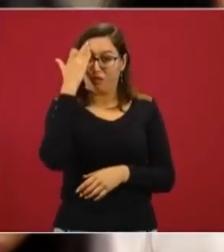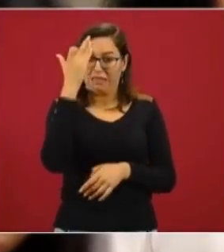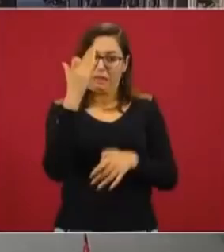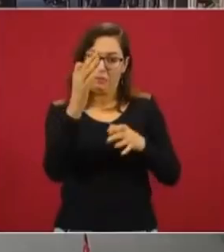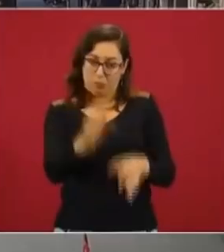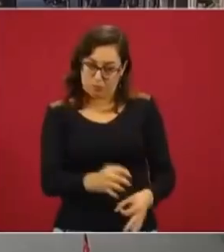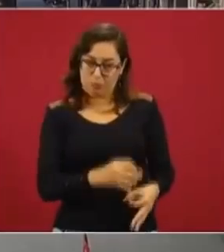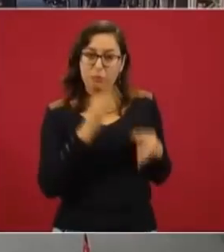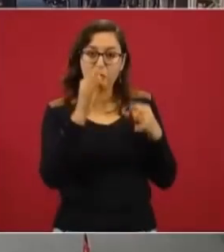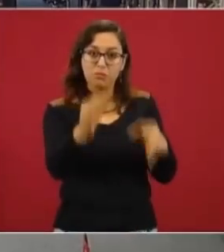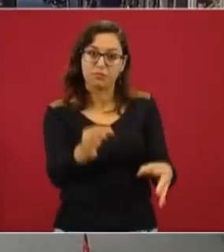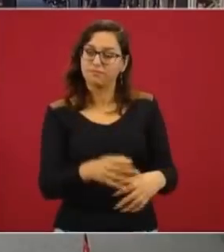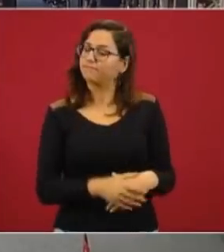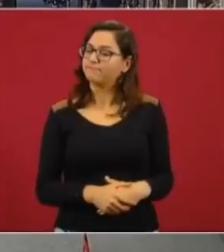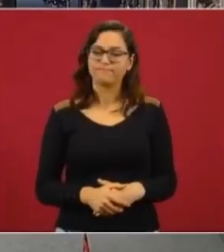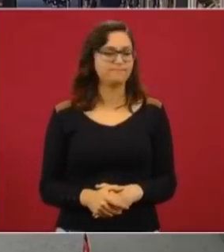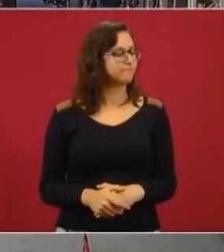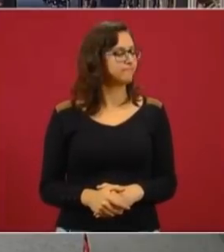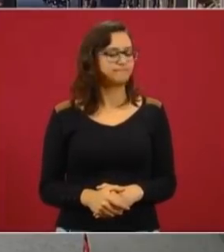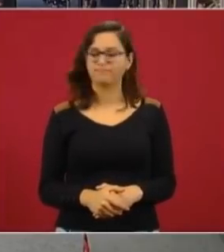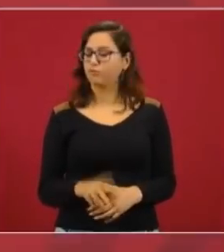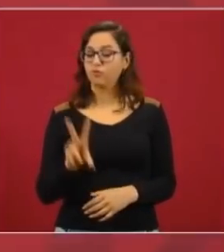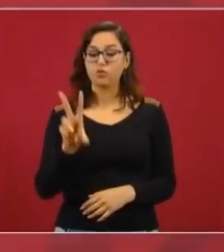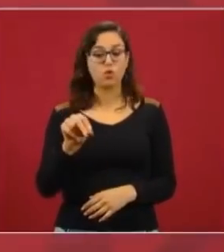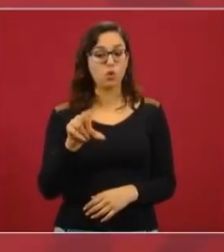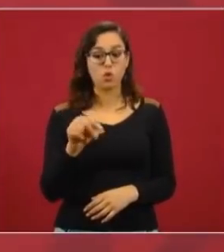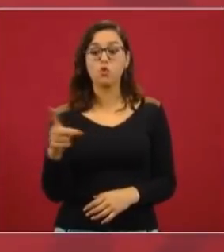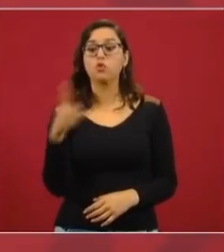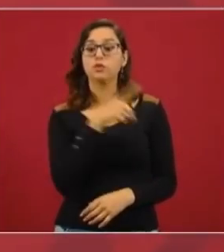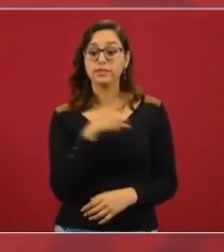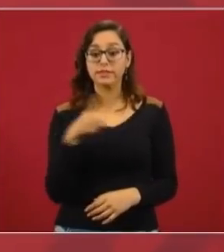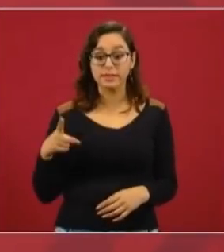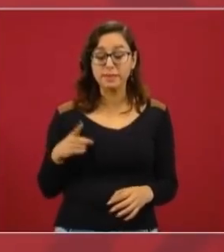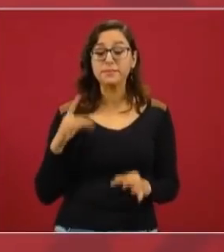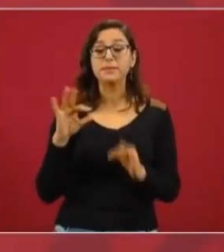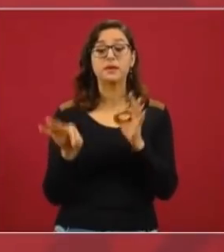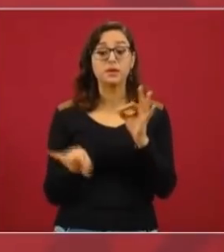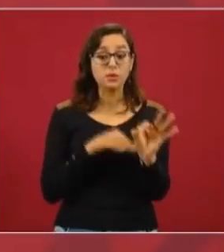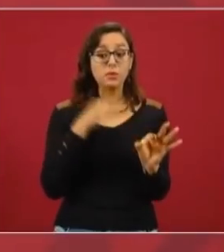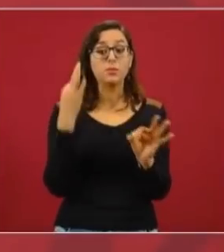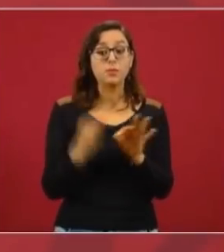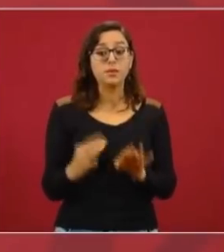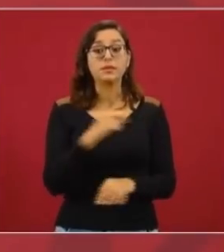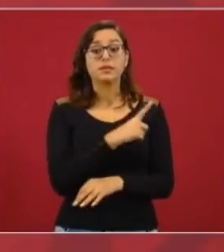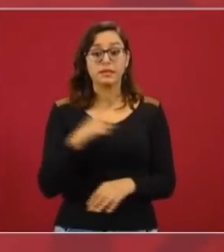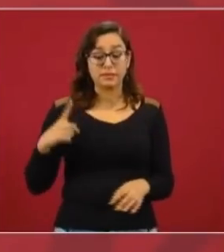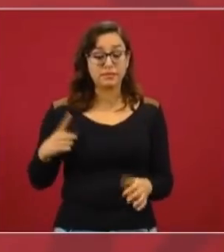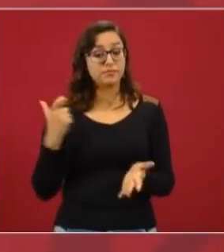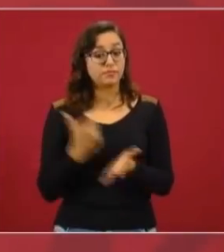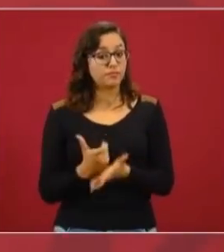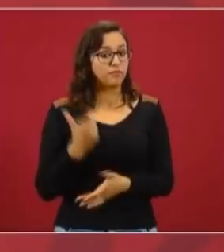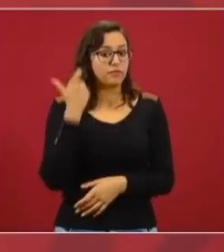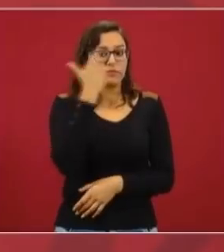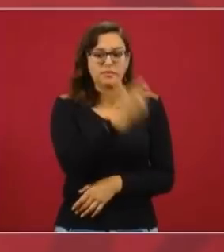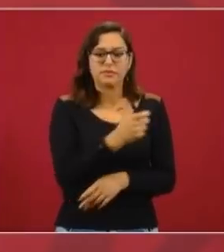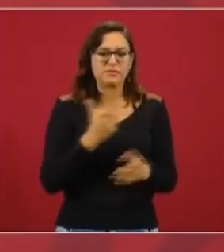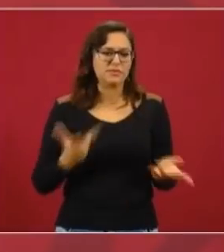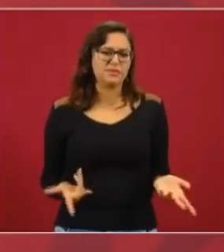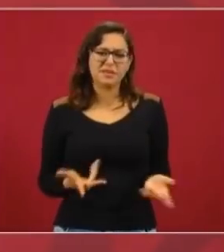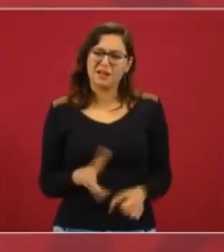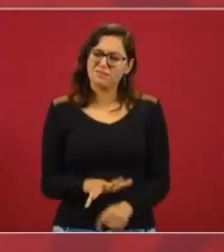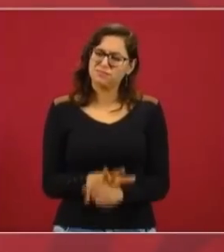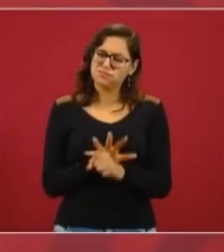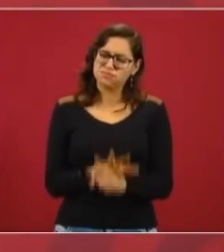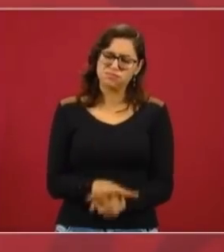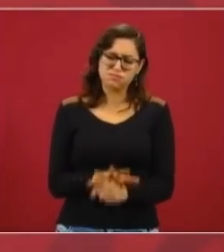porque tenemos que cumplir. Además, hay muchas presiones, lo que sabíamos